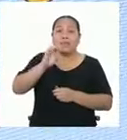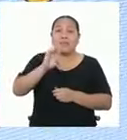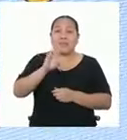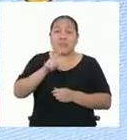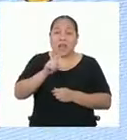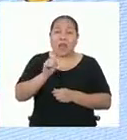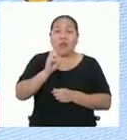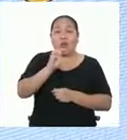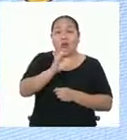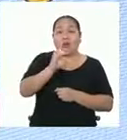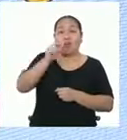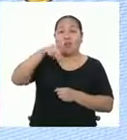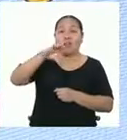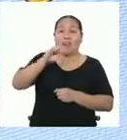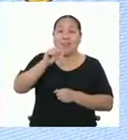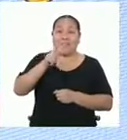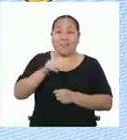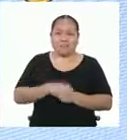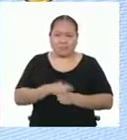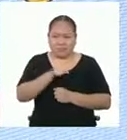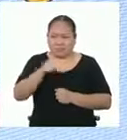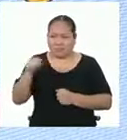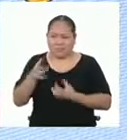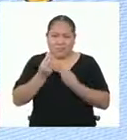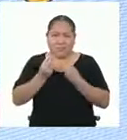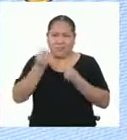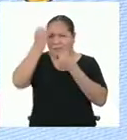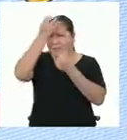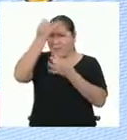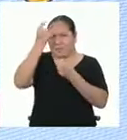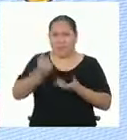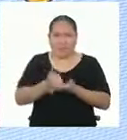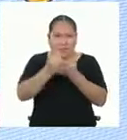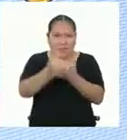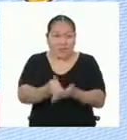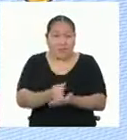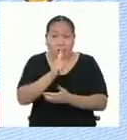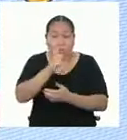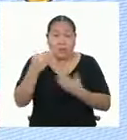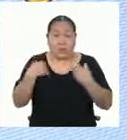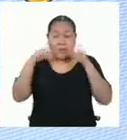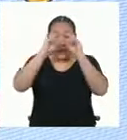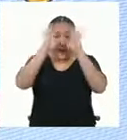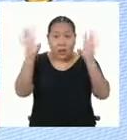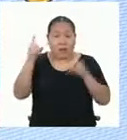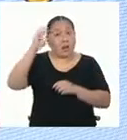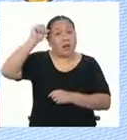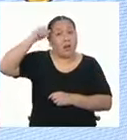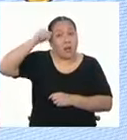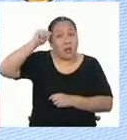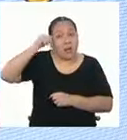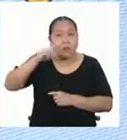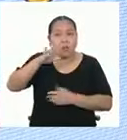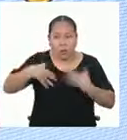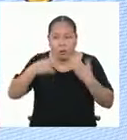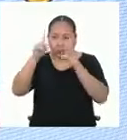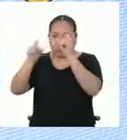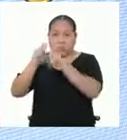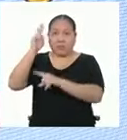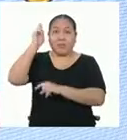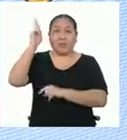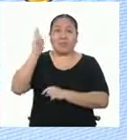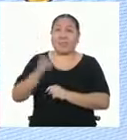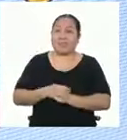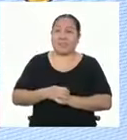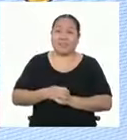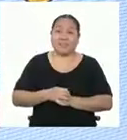Creo que ha habido mucha información útil. Si algo no queda tan claro, recuerden que puede preguntarle a sus maestros